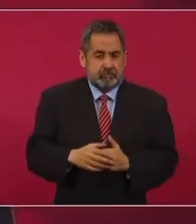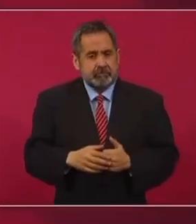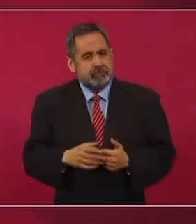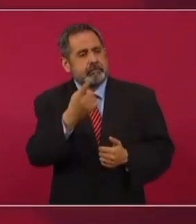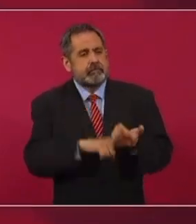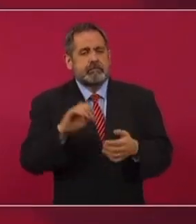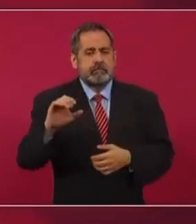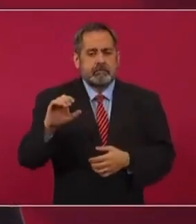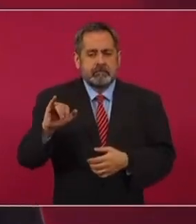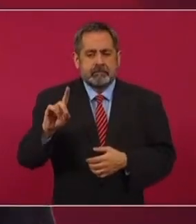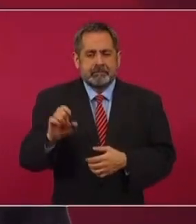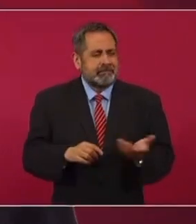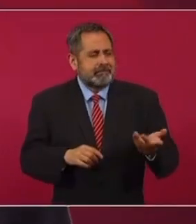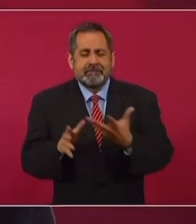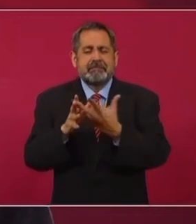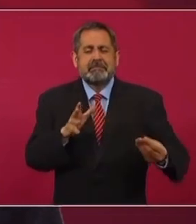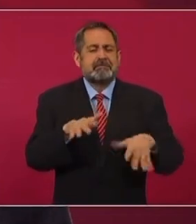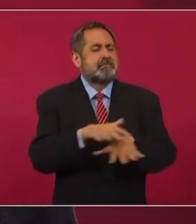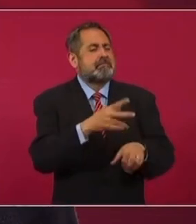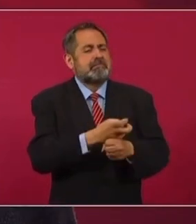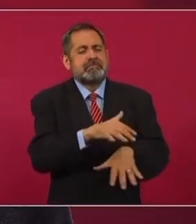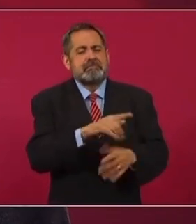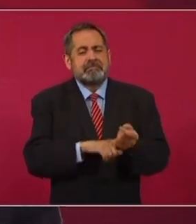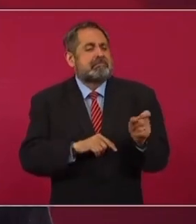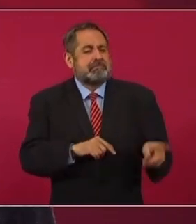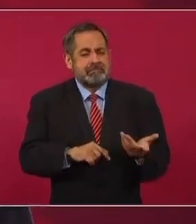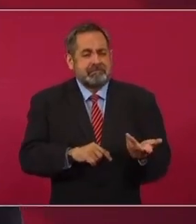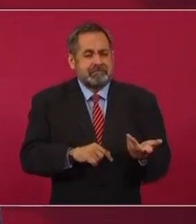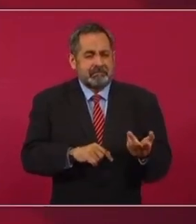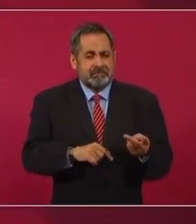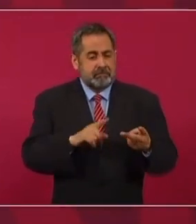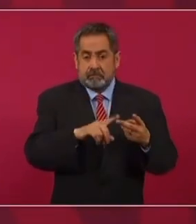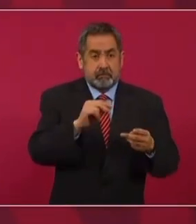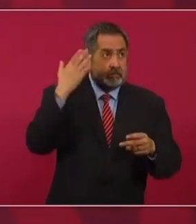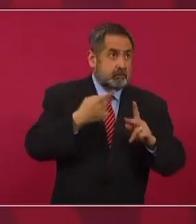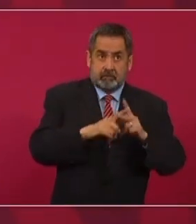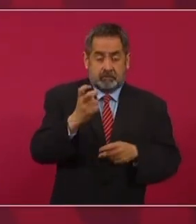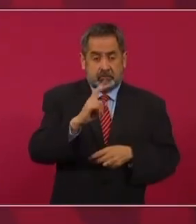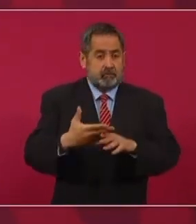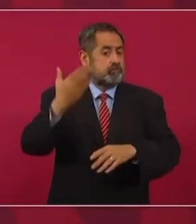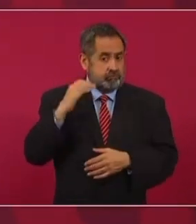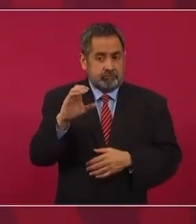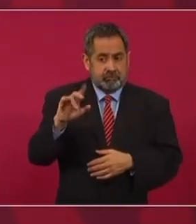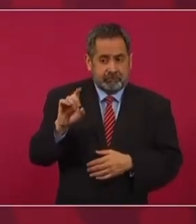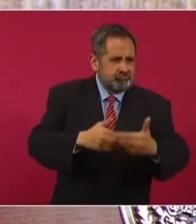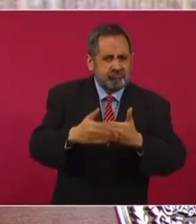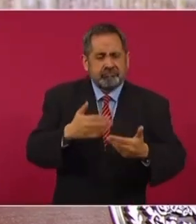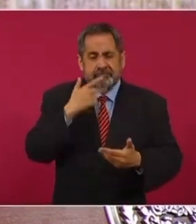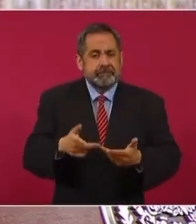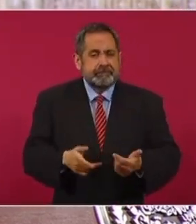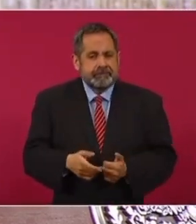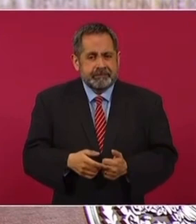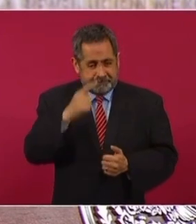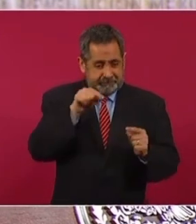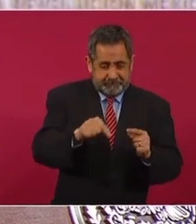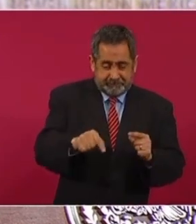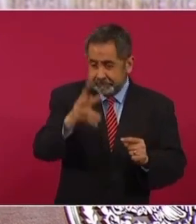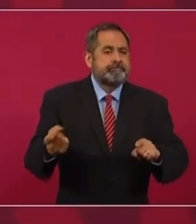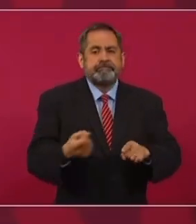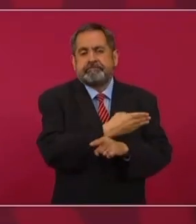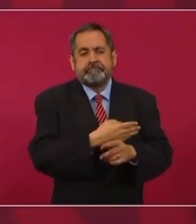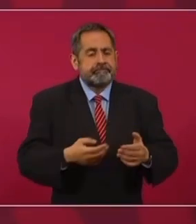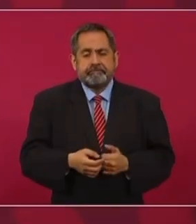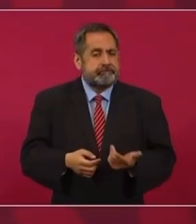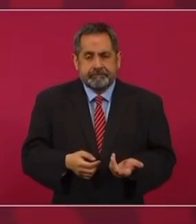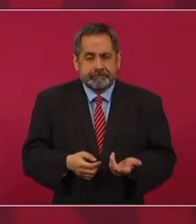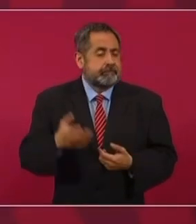pero ya el CIDE, pues era una copia, una segunda versión, no comenzó así, porque era para formar. Servidores públicos,